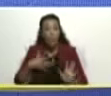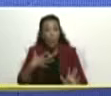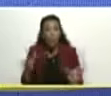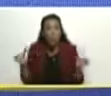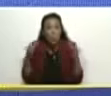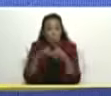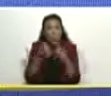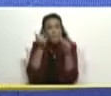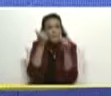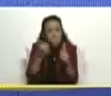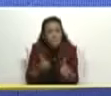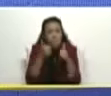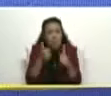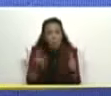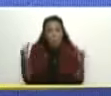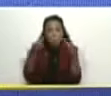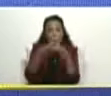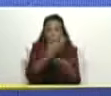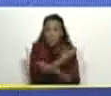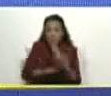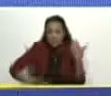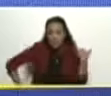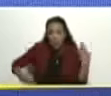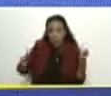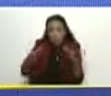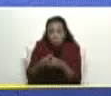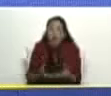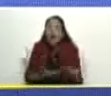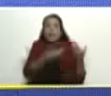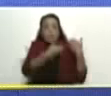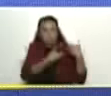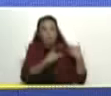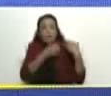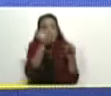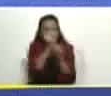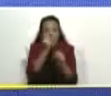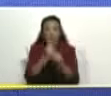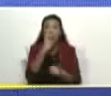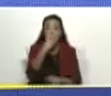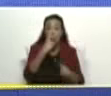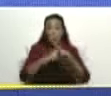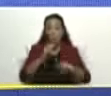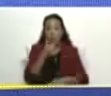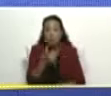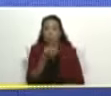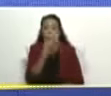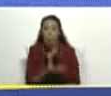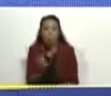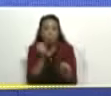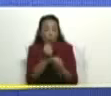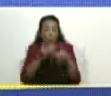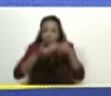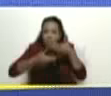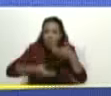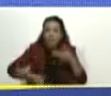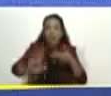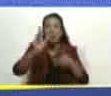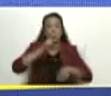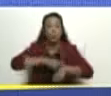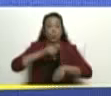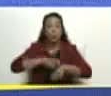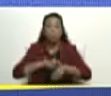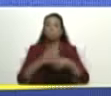comando especial presidencial asuma las riendas del desarrollo de una nueva etapa del